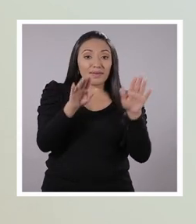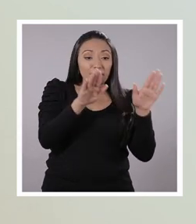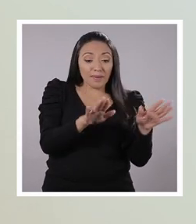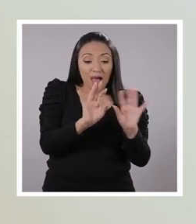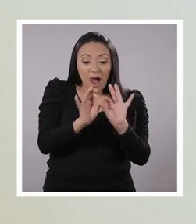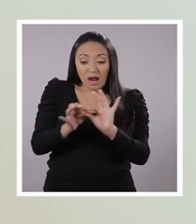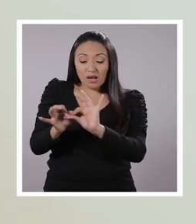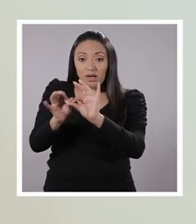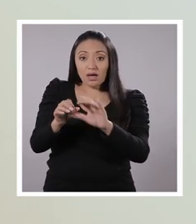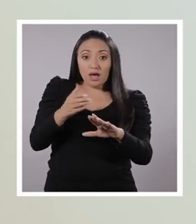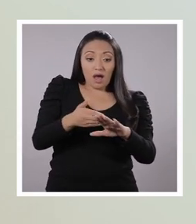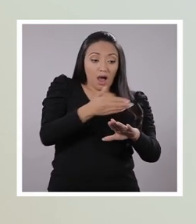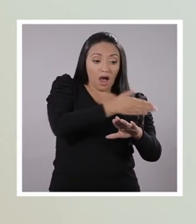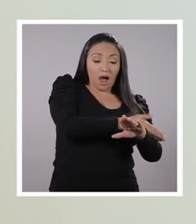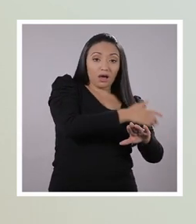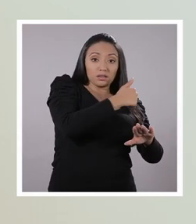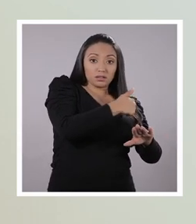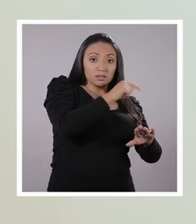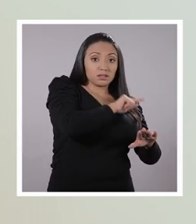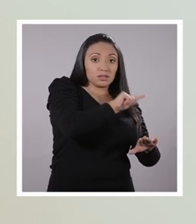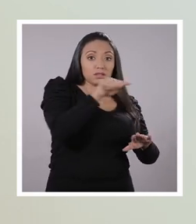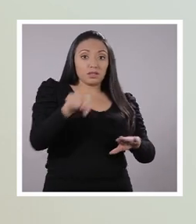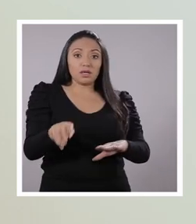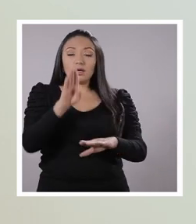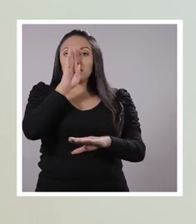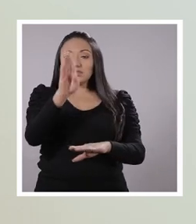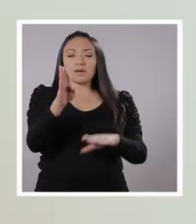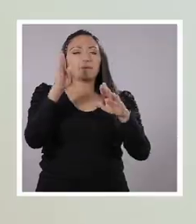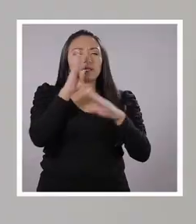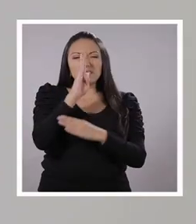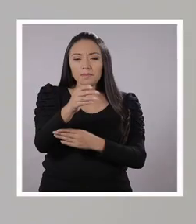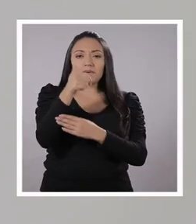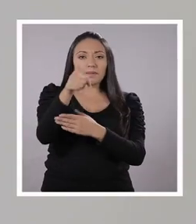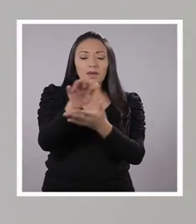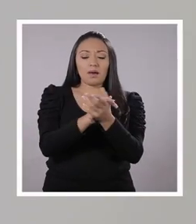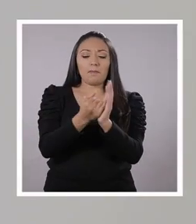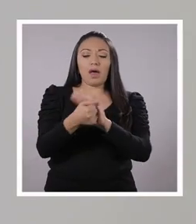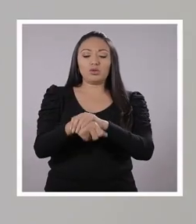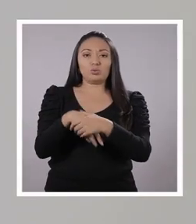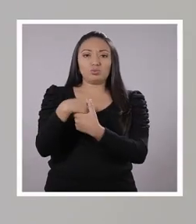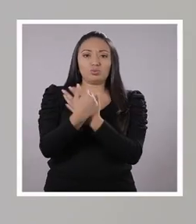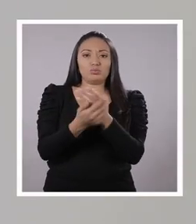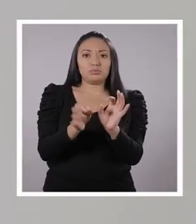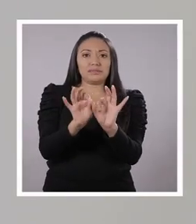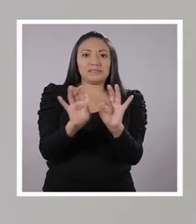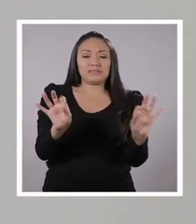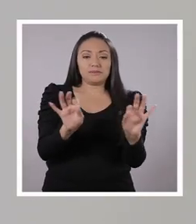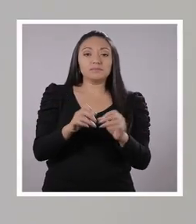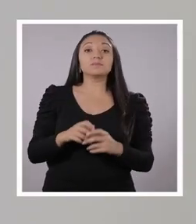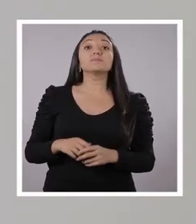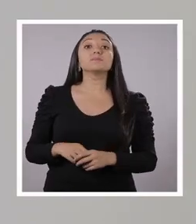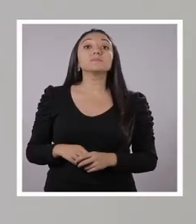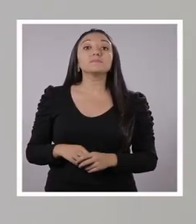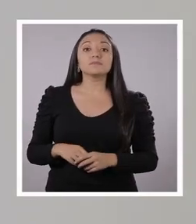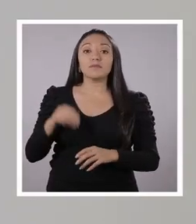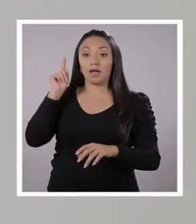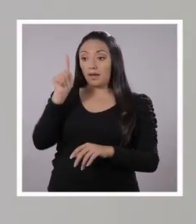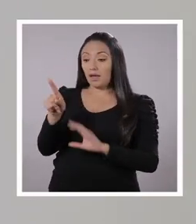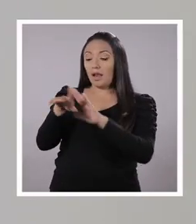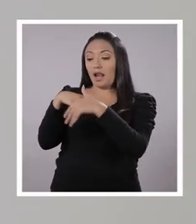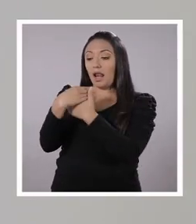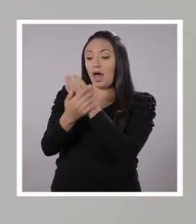nos comprometamos en que antes de venir acá, siempre nos lavemos bien, bien, bien las manos. Fundamental. ¿Cómo le ponemos?